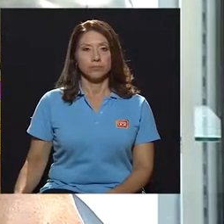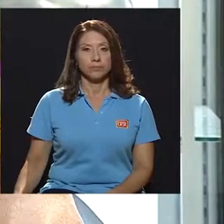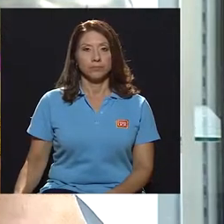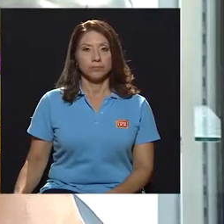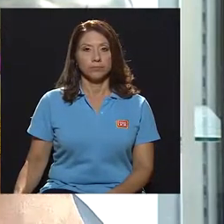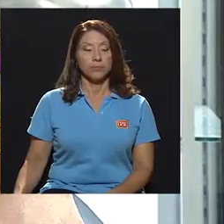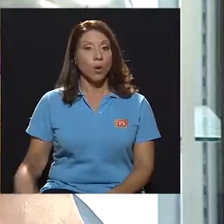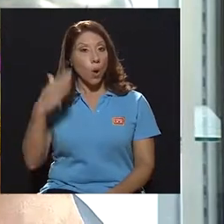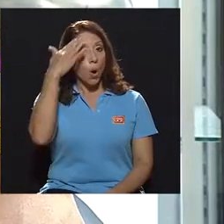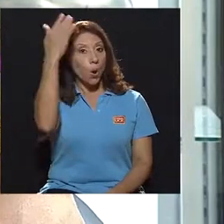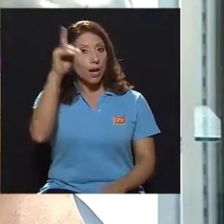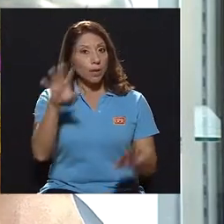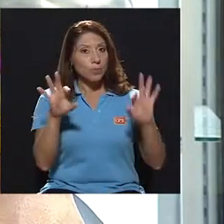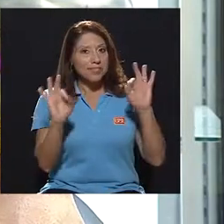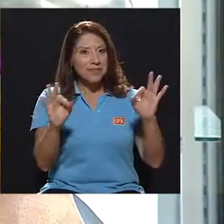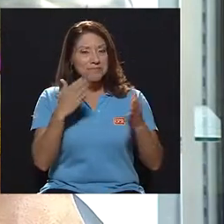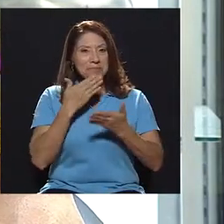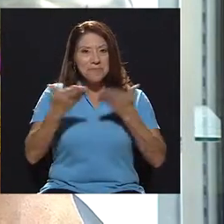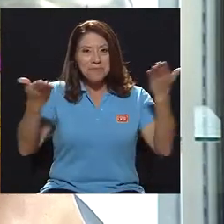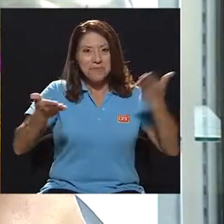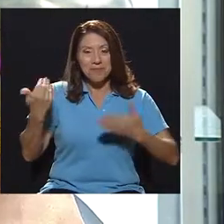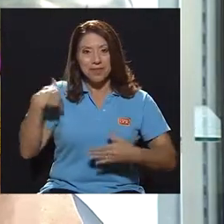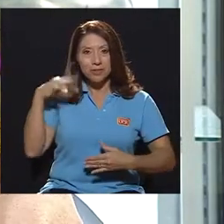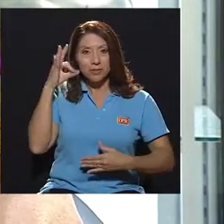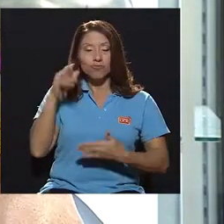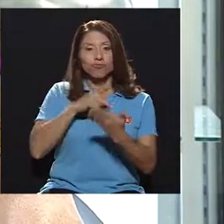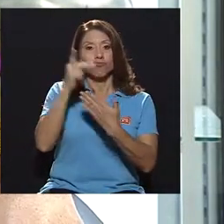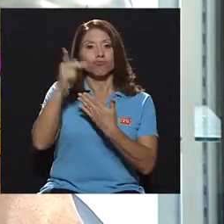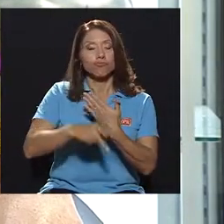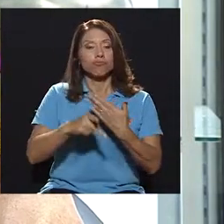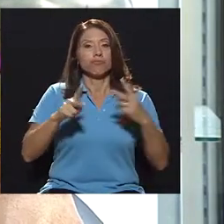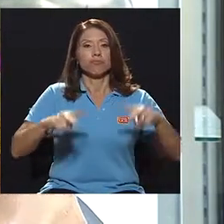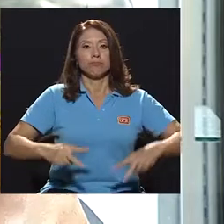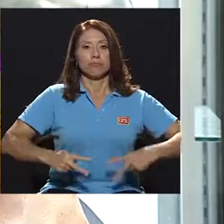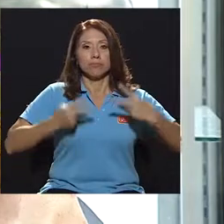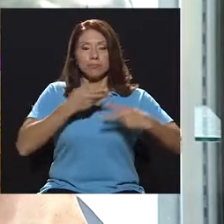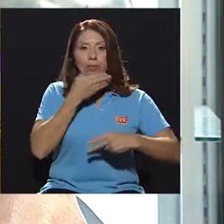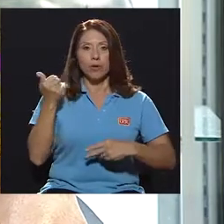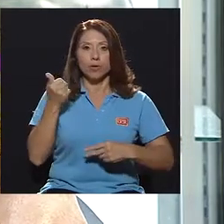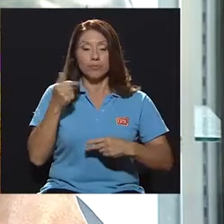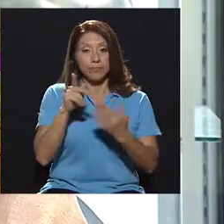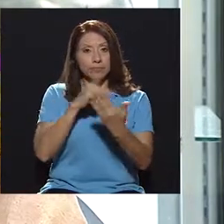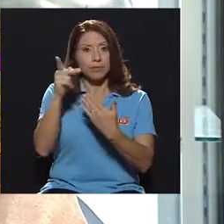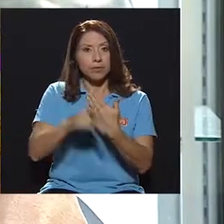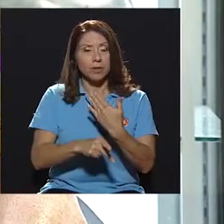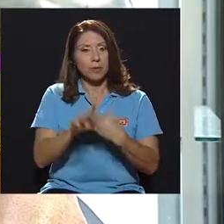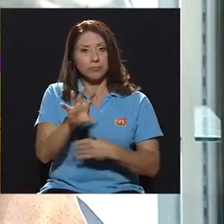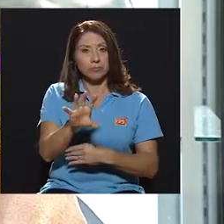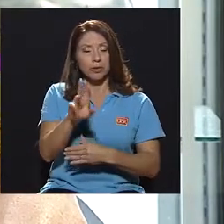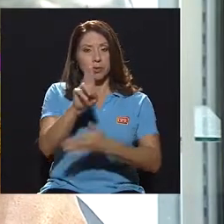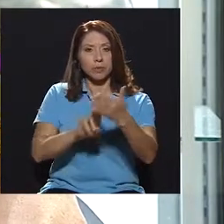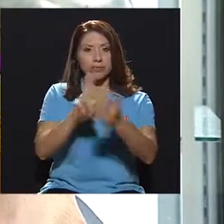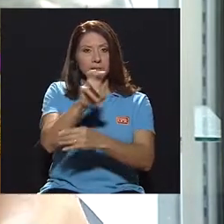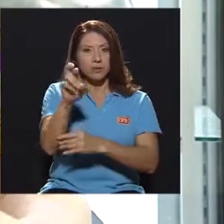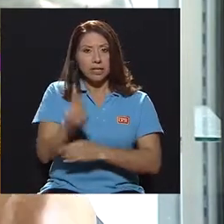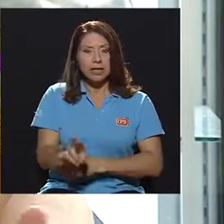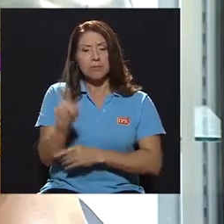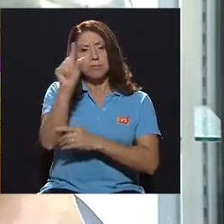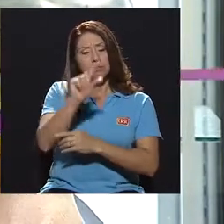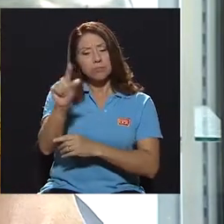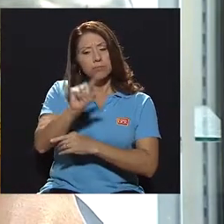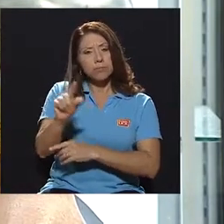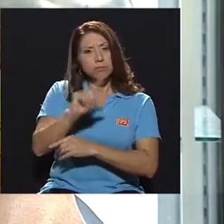Hola, ¿cómo están? Bienvenidas y bienvenidos a un programa más de Vivir Mejor, la telerevista de la Universidad de Costa Rica, donde semana a semana